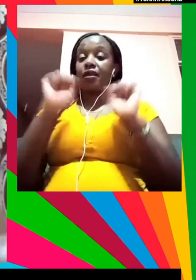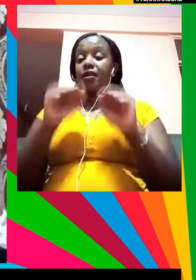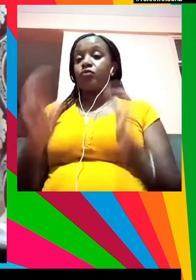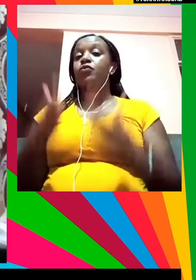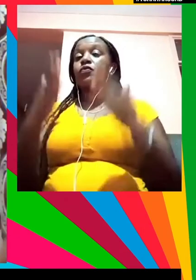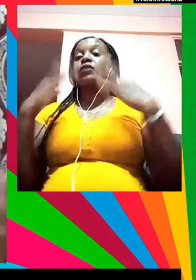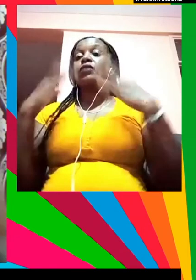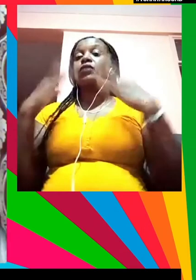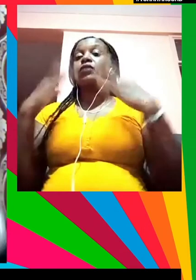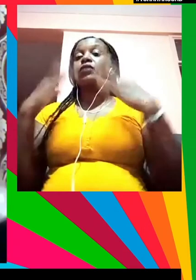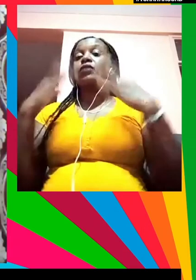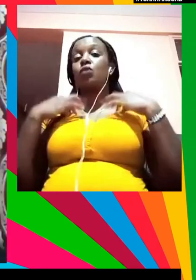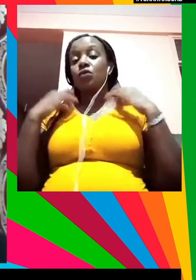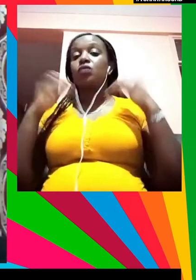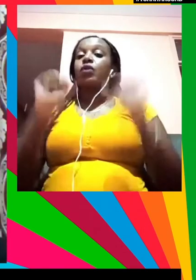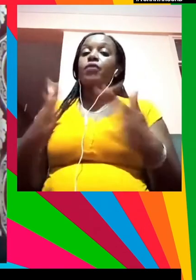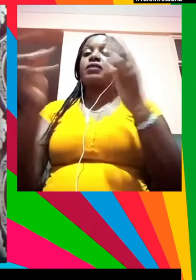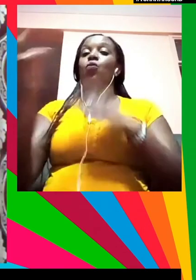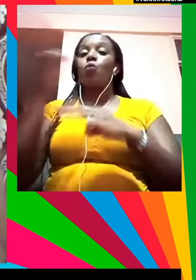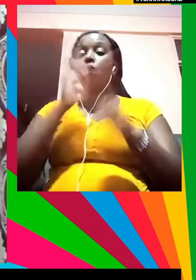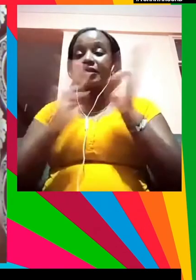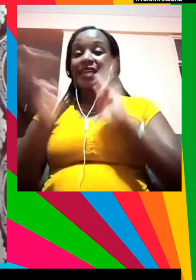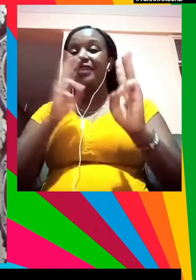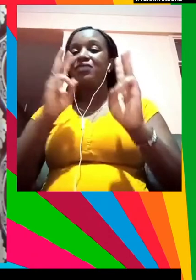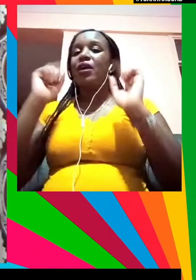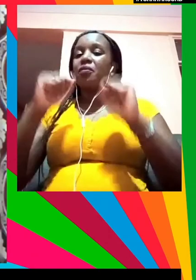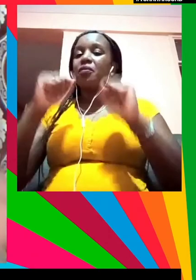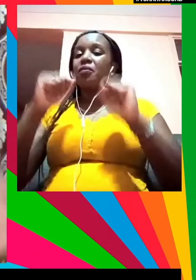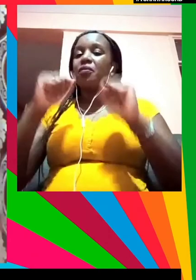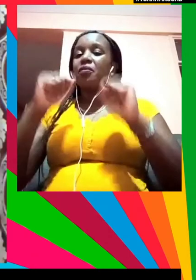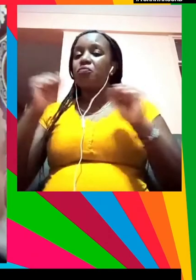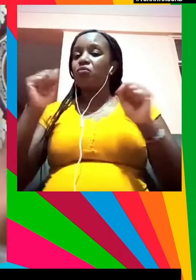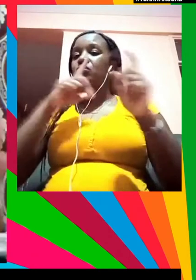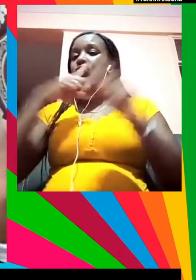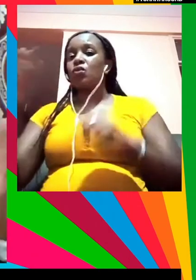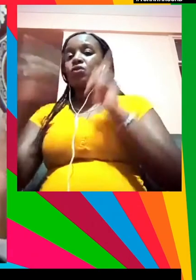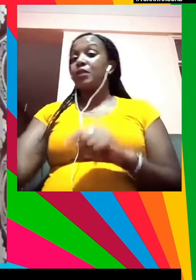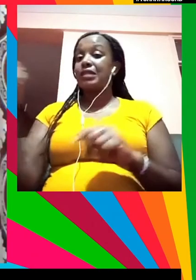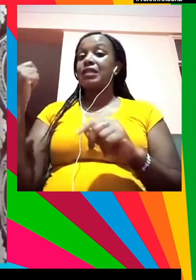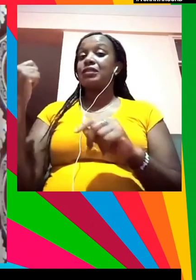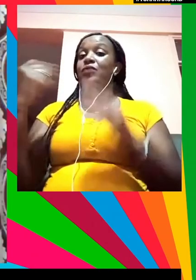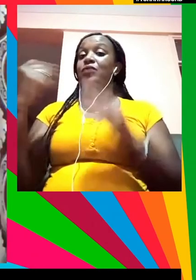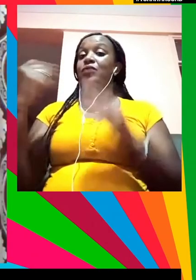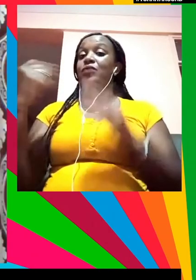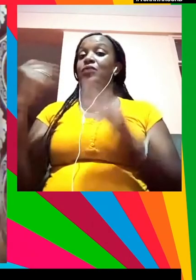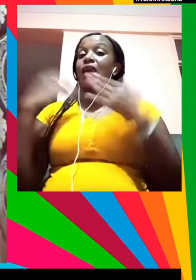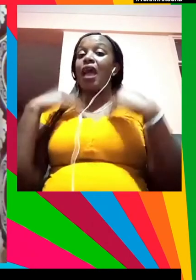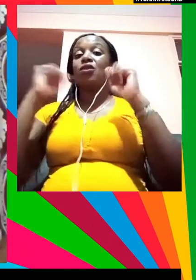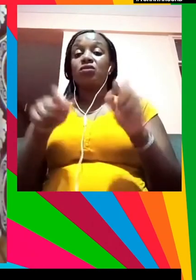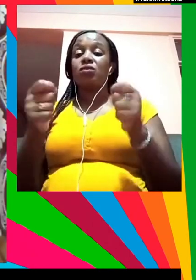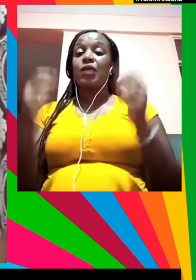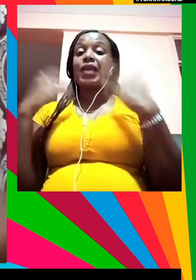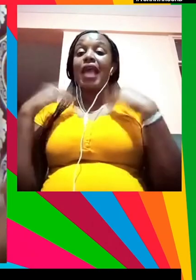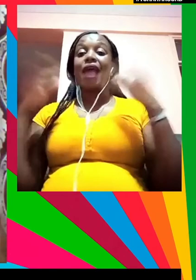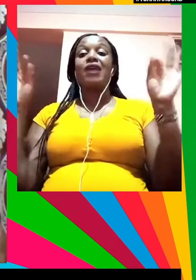para tener lo que necesitamos y hablar con quien haga falta incluso con el presidente del gobierno a través de redes sociales o como pueda